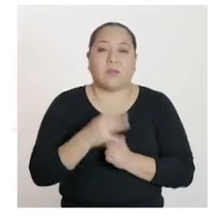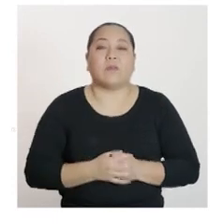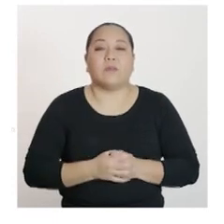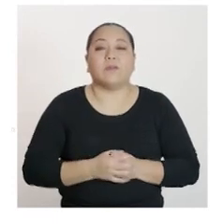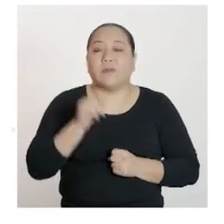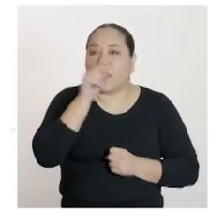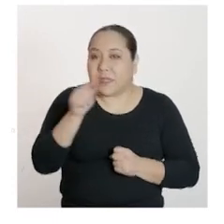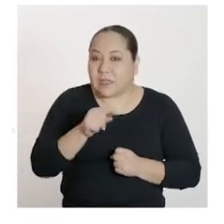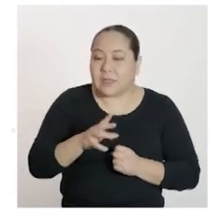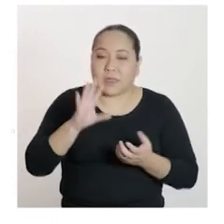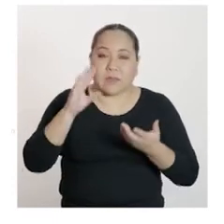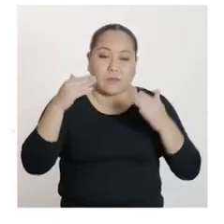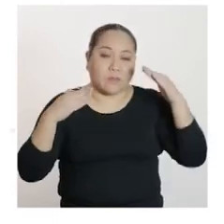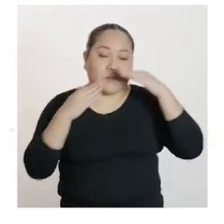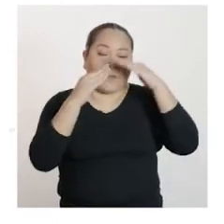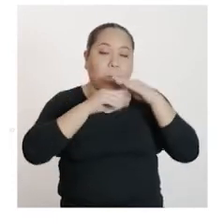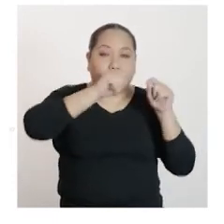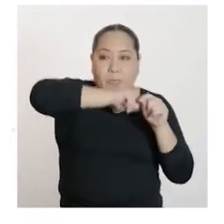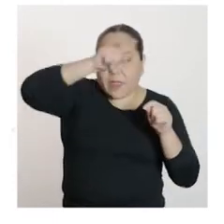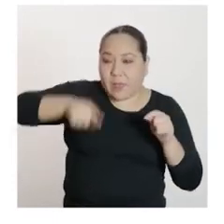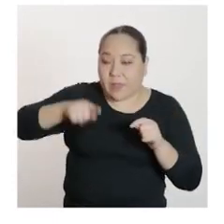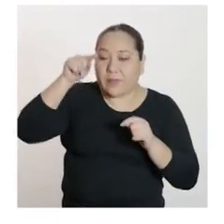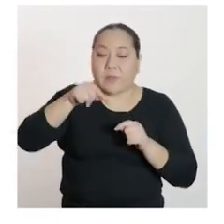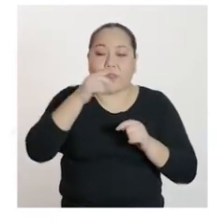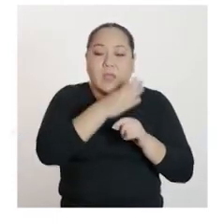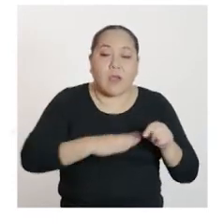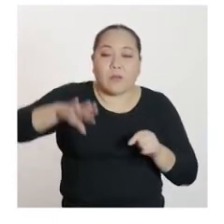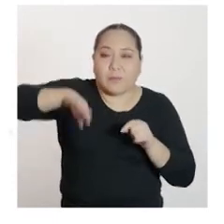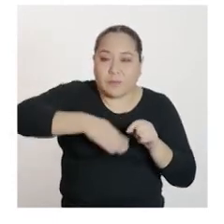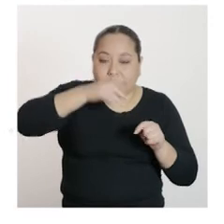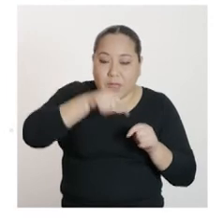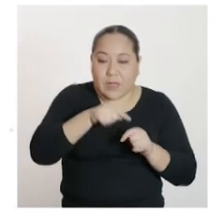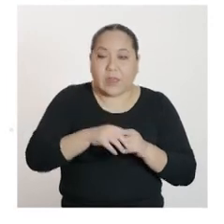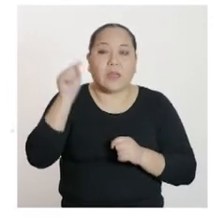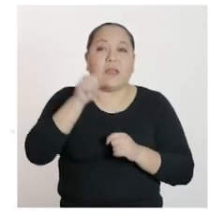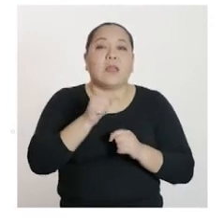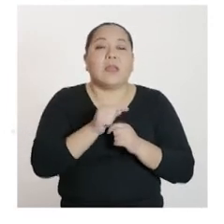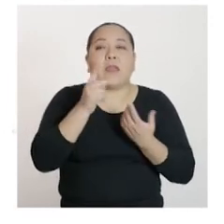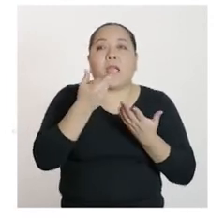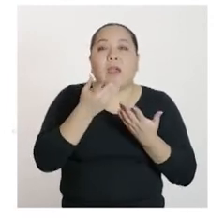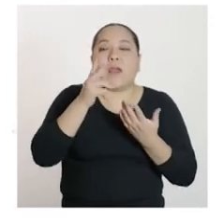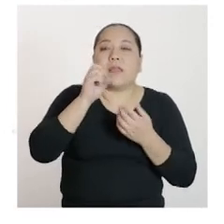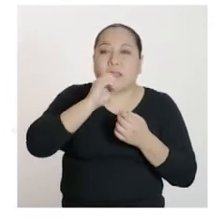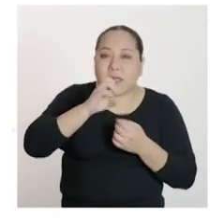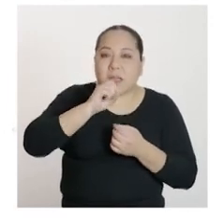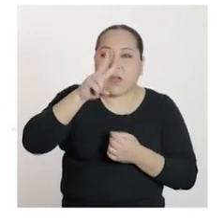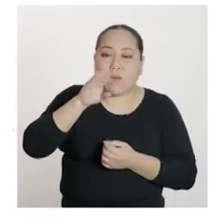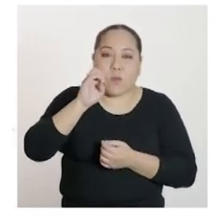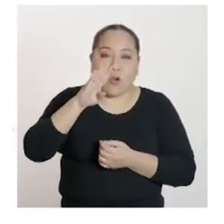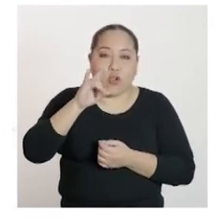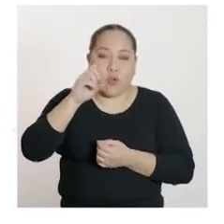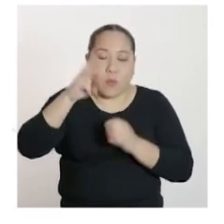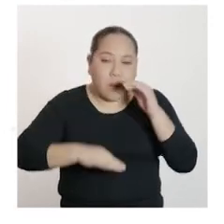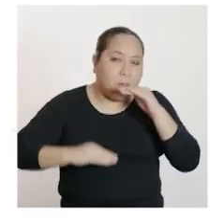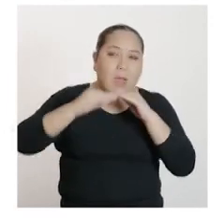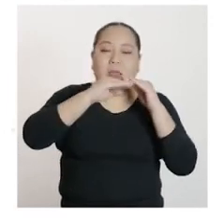que es el vértice de la parábola y representa que allí se produce el volumen máximo. Bueno,